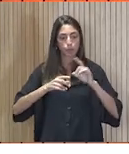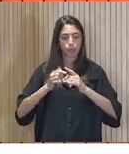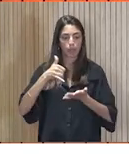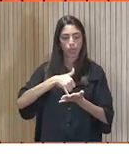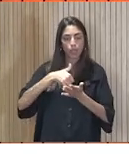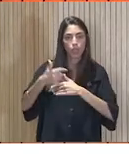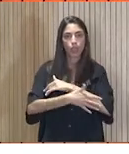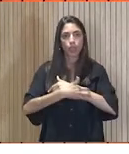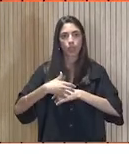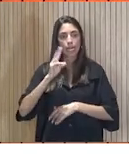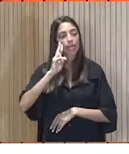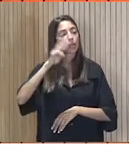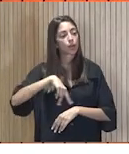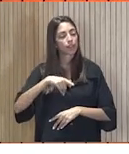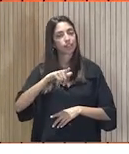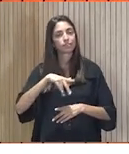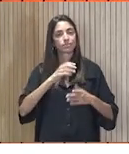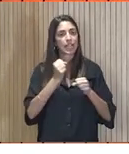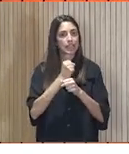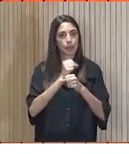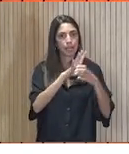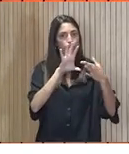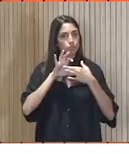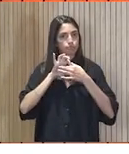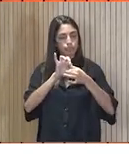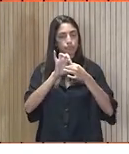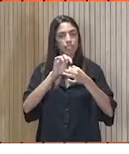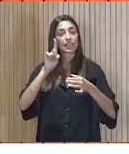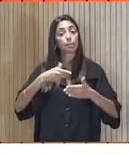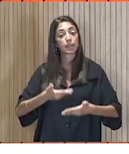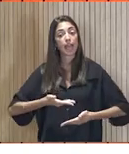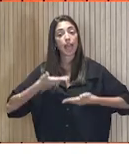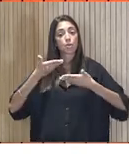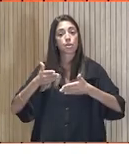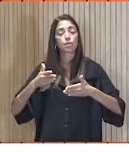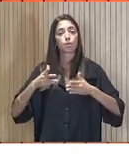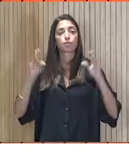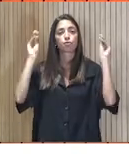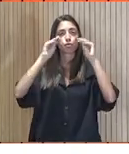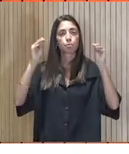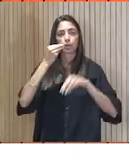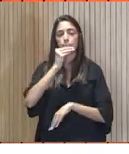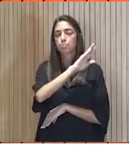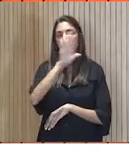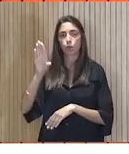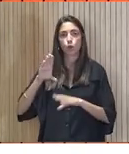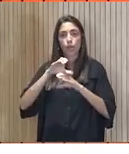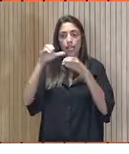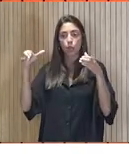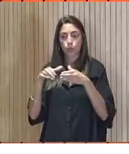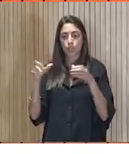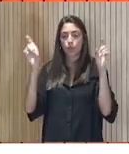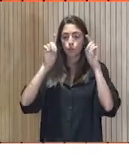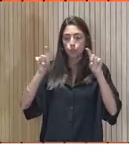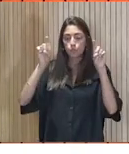básicamente, y trabajar en esa línea, ayudar también a la mejor formación de colectivos en educación e